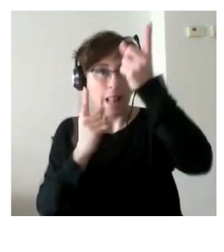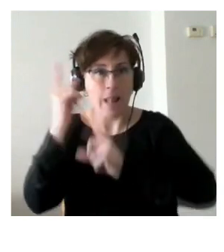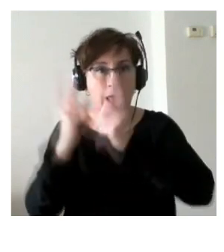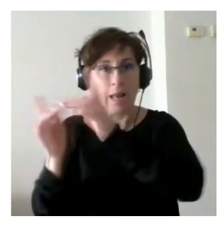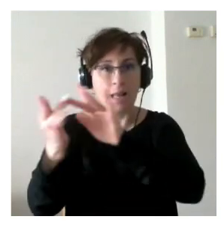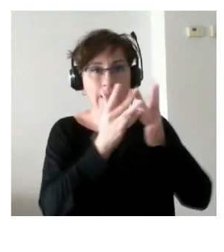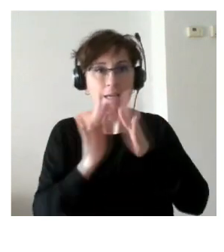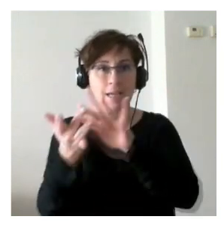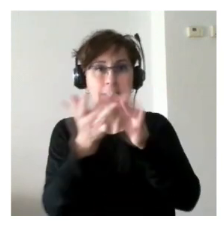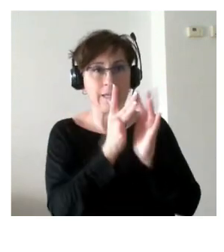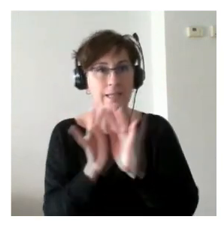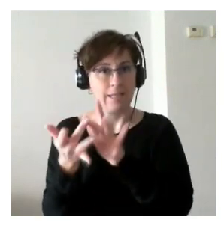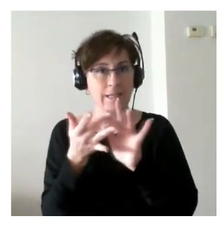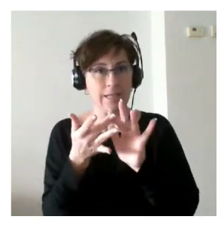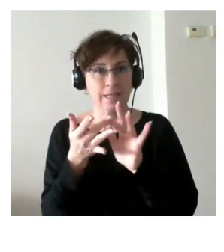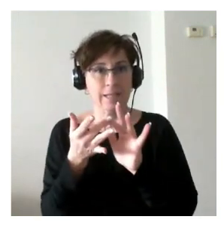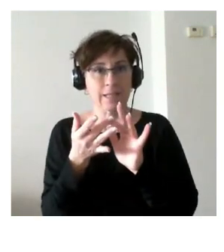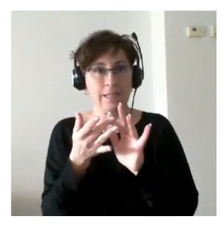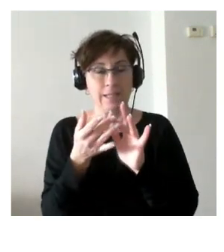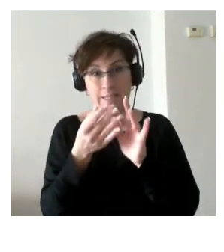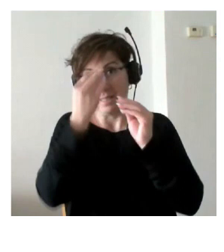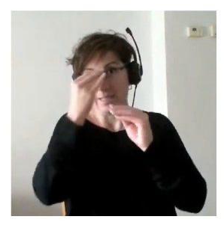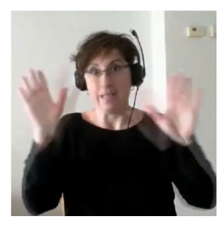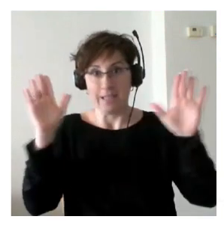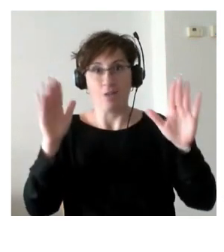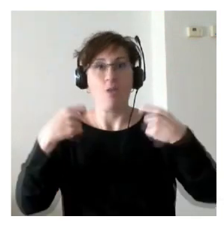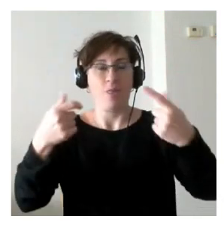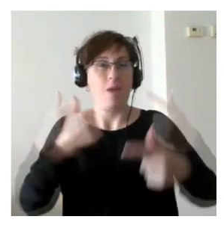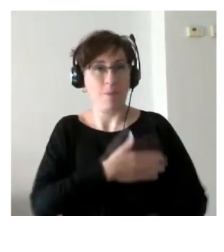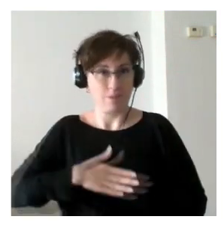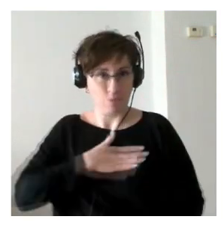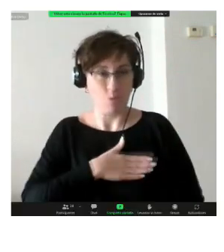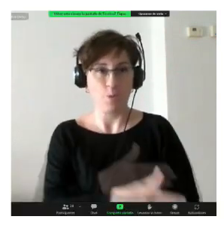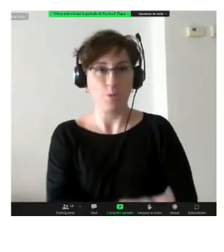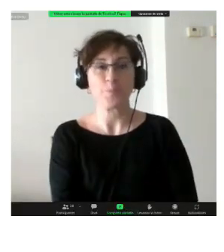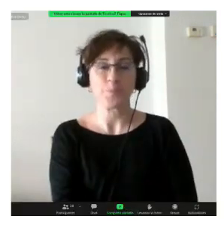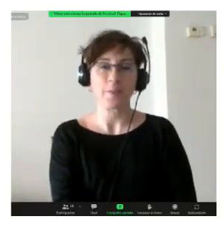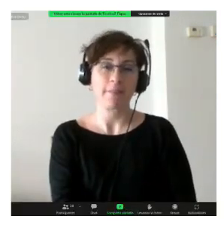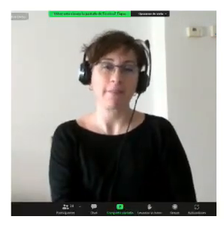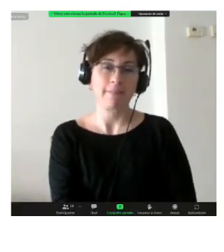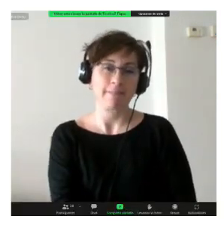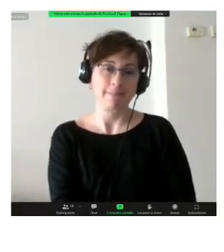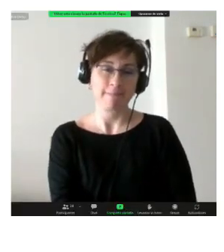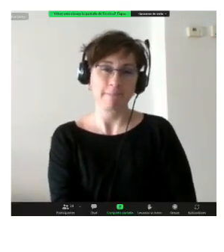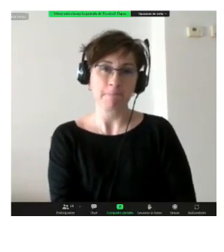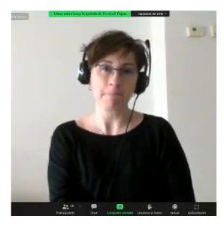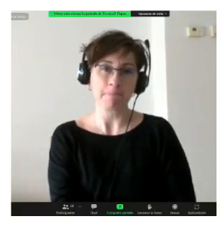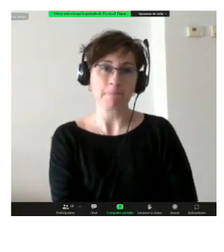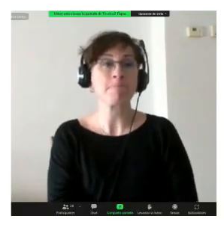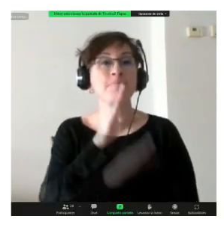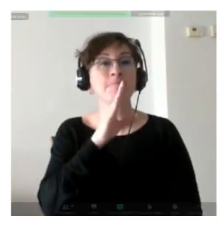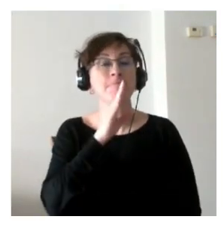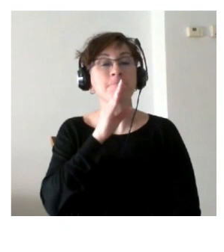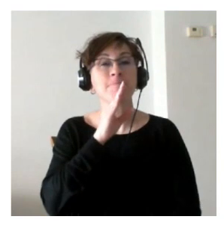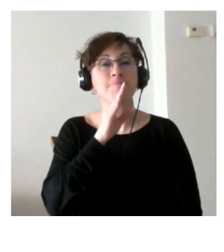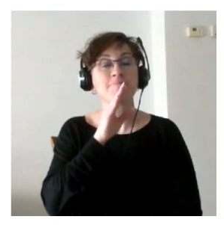que quizá pues también es más amigable que esta sala ¿no? desde plena inclusión y ya lo ha dicho Enrique y